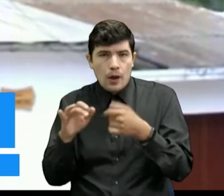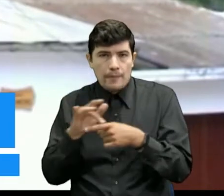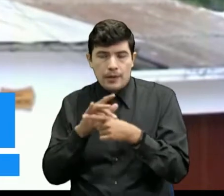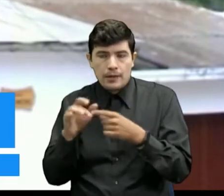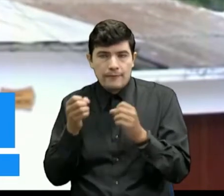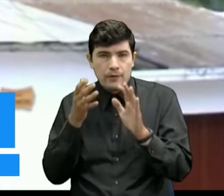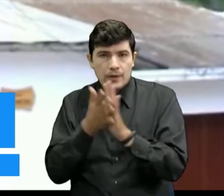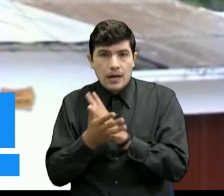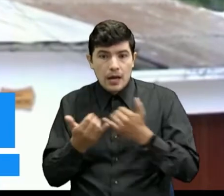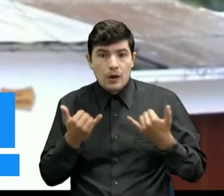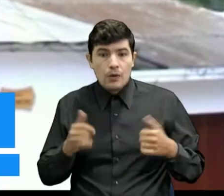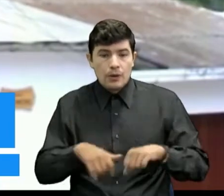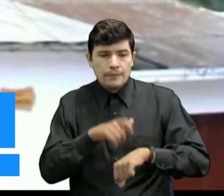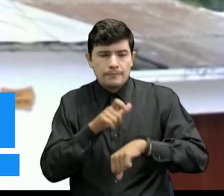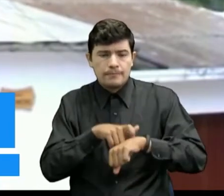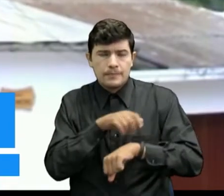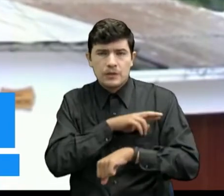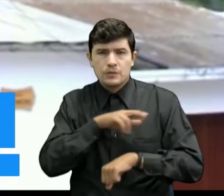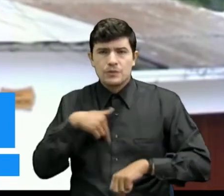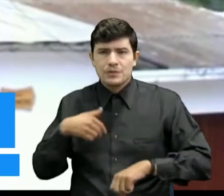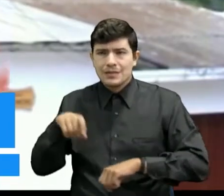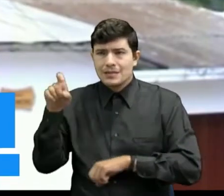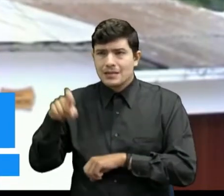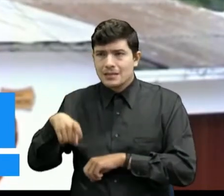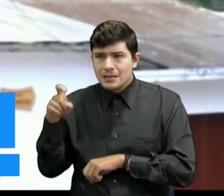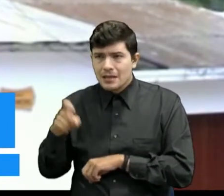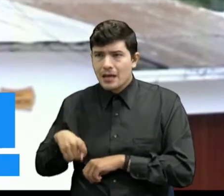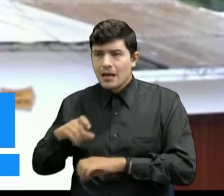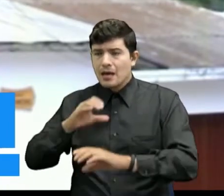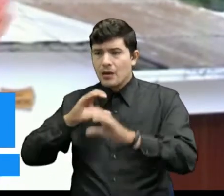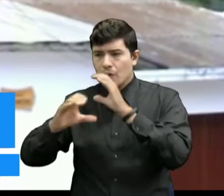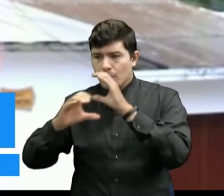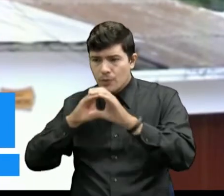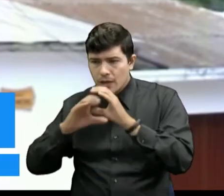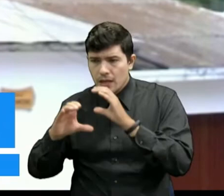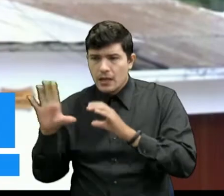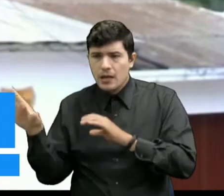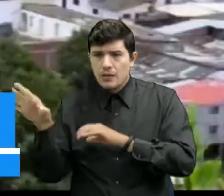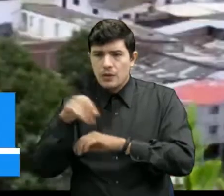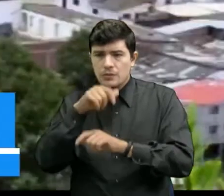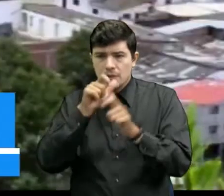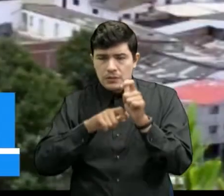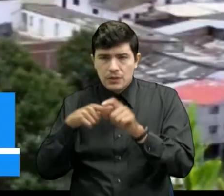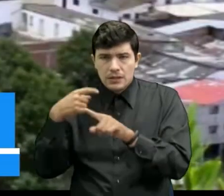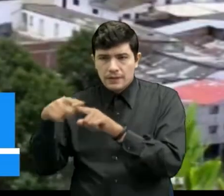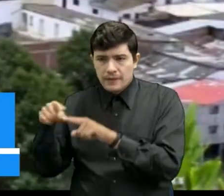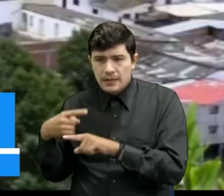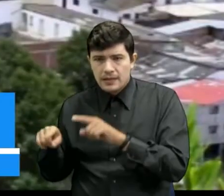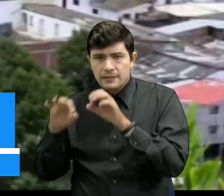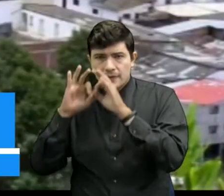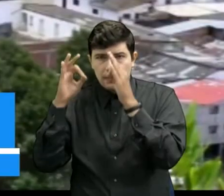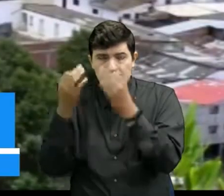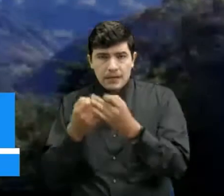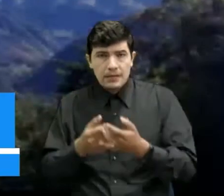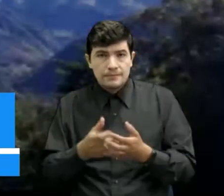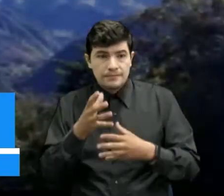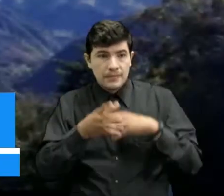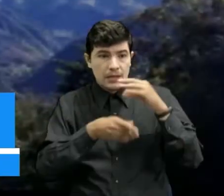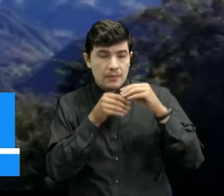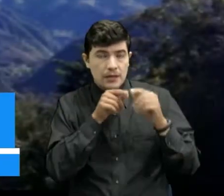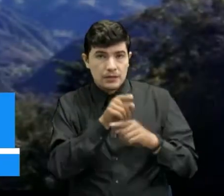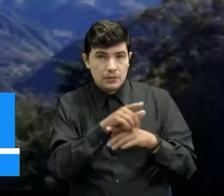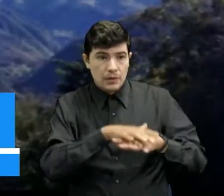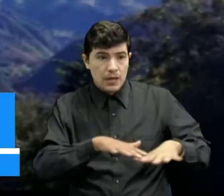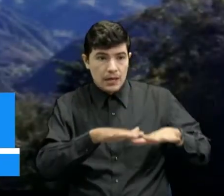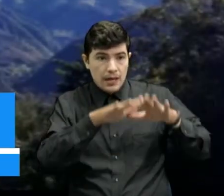Estamos en una época donde necesitamos comunicarnos con nuestros demás familiares. A la parte baja del municipio